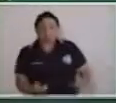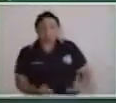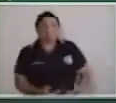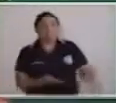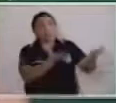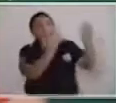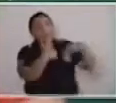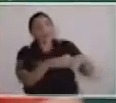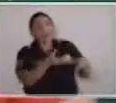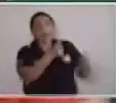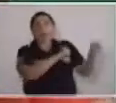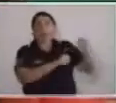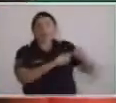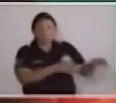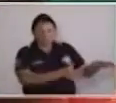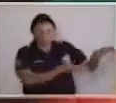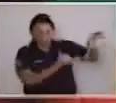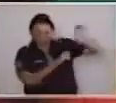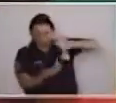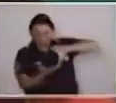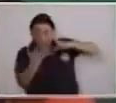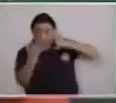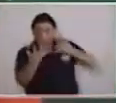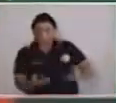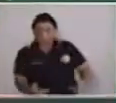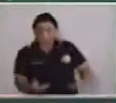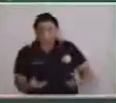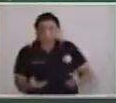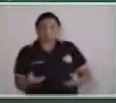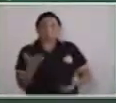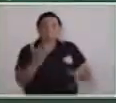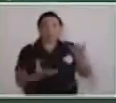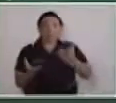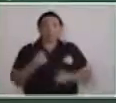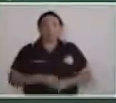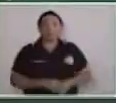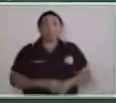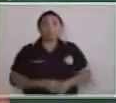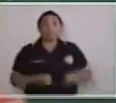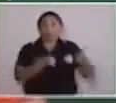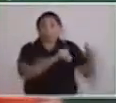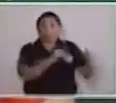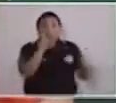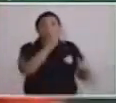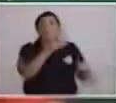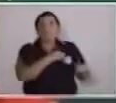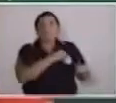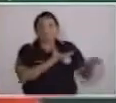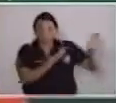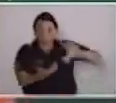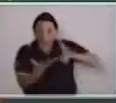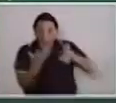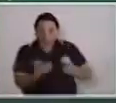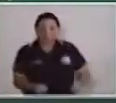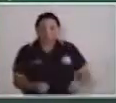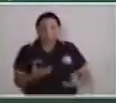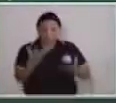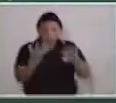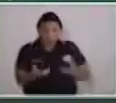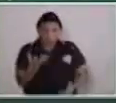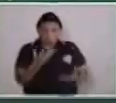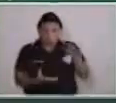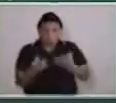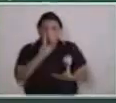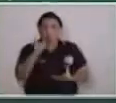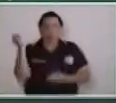el fuego. Vamos a llamar al agua para que apague el fuego. El agua no quiere apagar el